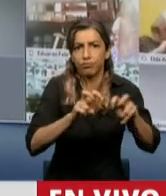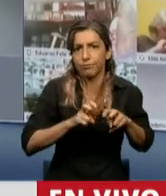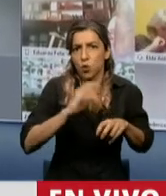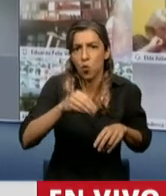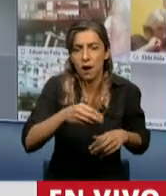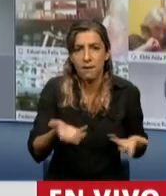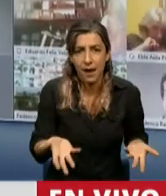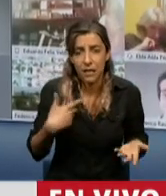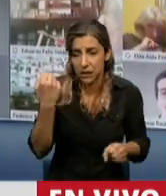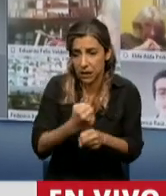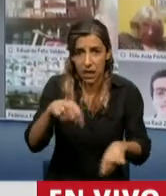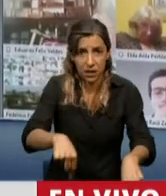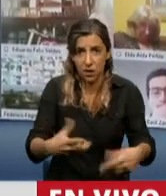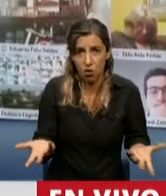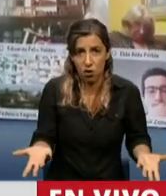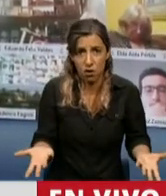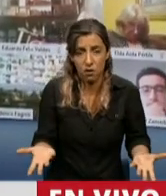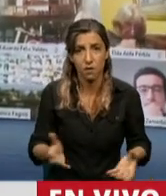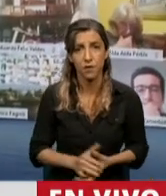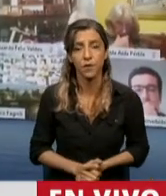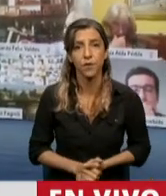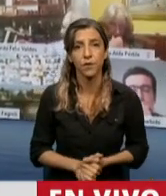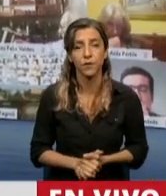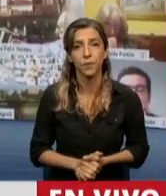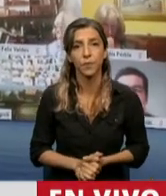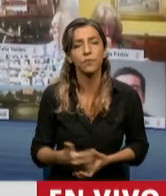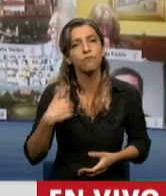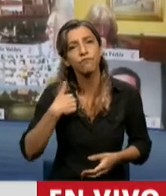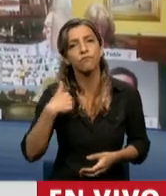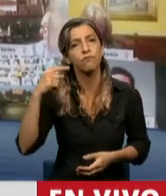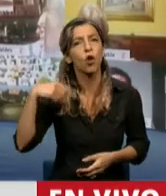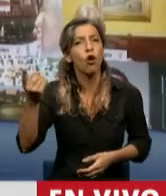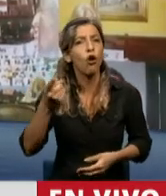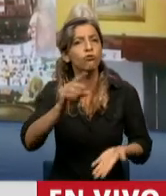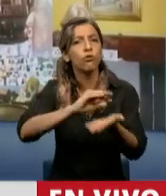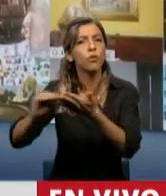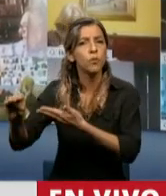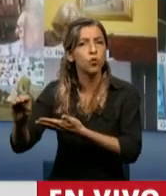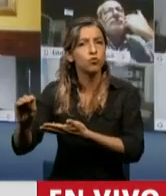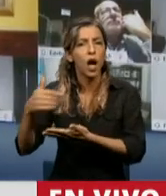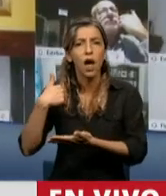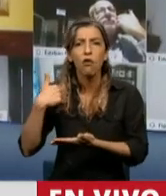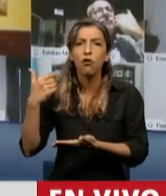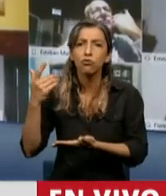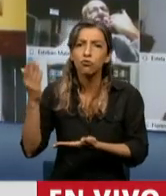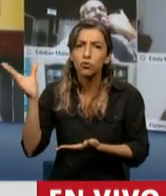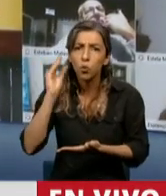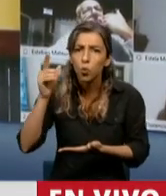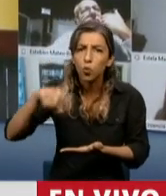hasta llegar hoy a una porción ínfima. Escuchaba a otros diputados recién hablar del monto del fondo.